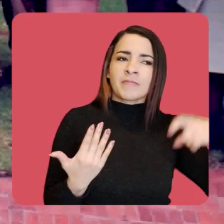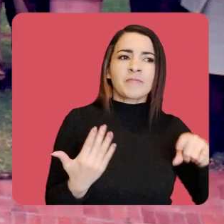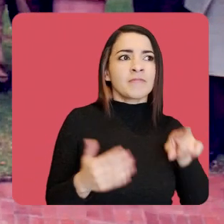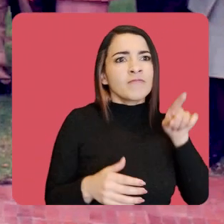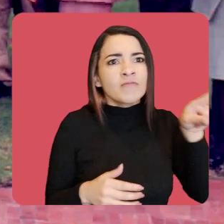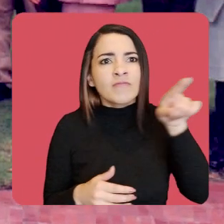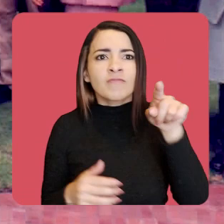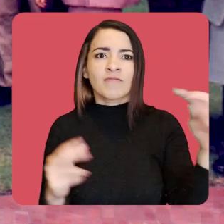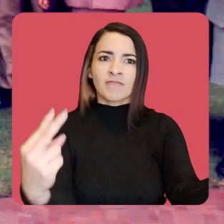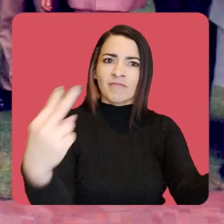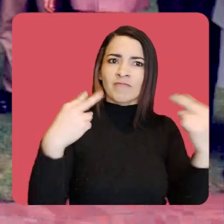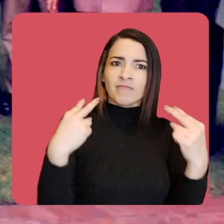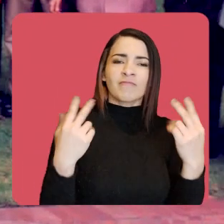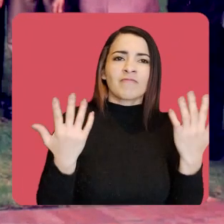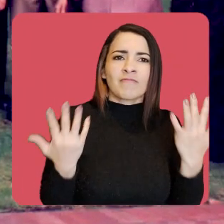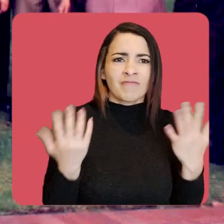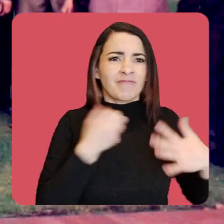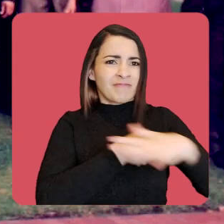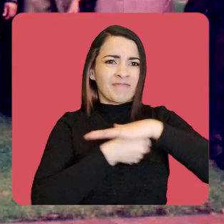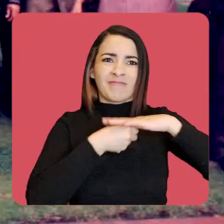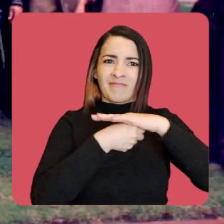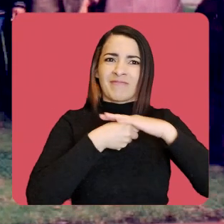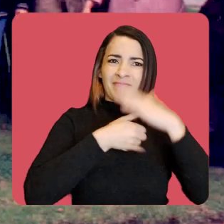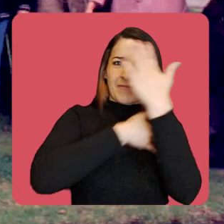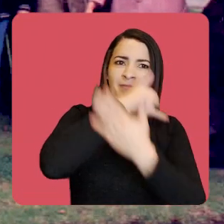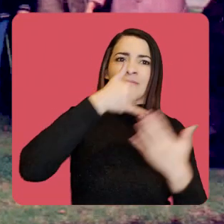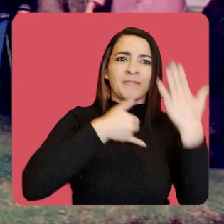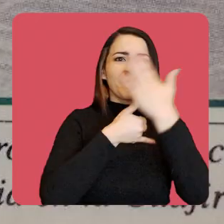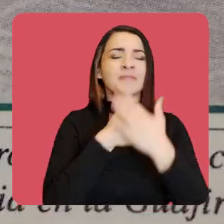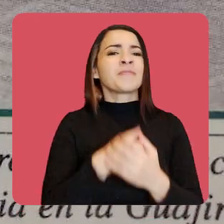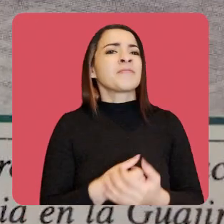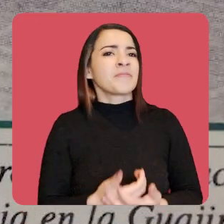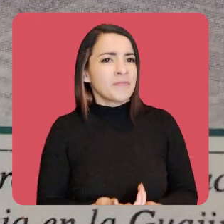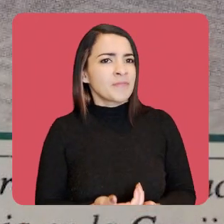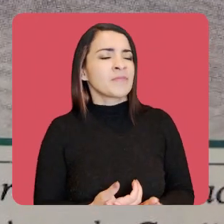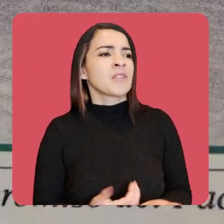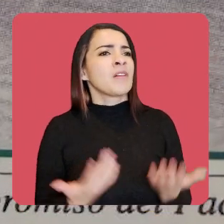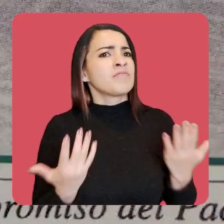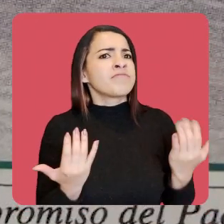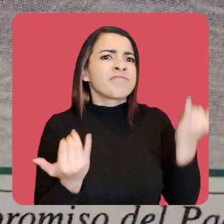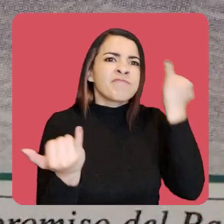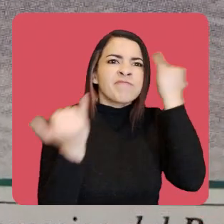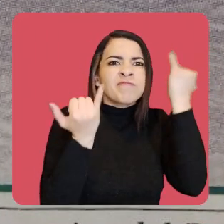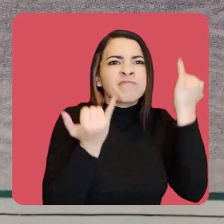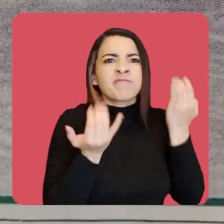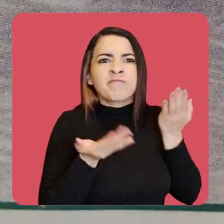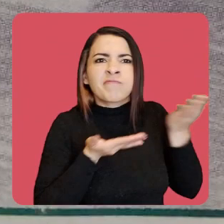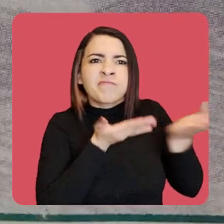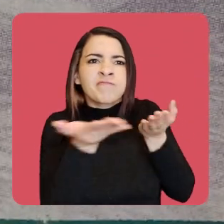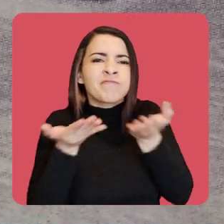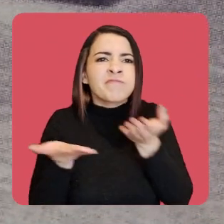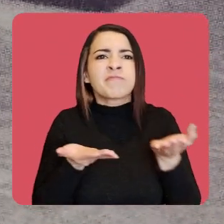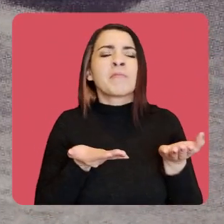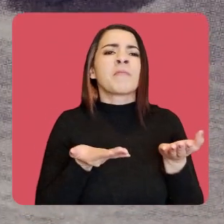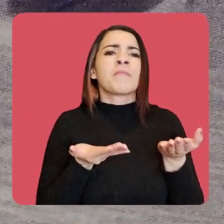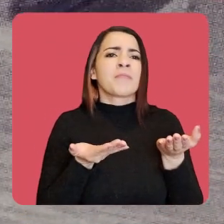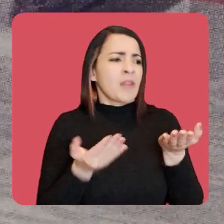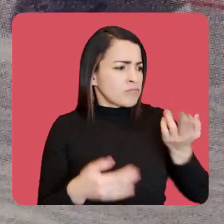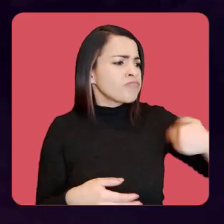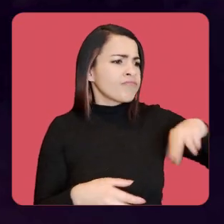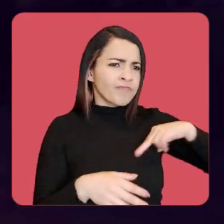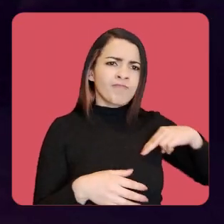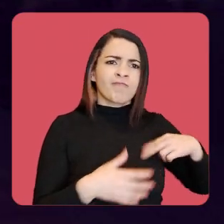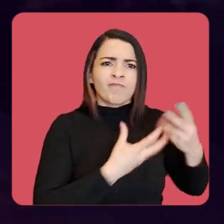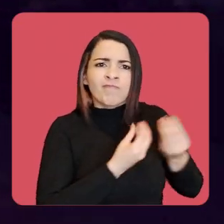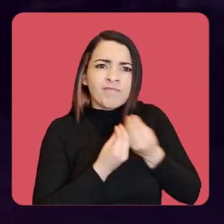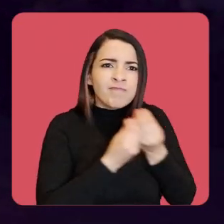necesitamos ser visibles frente a las situaciones del país. Generamos motivos de esperanza. Fuimos a territorios